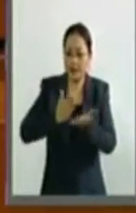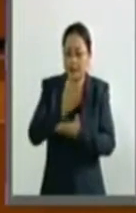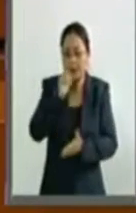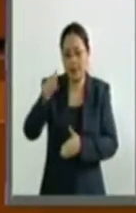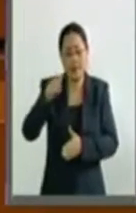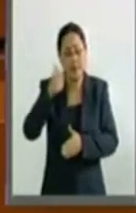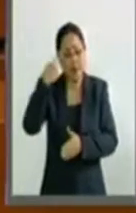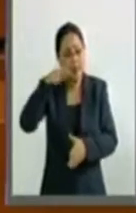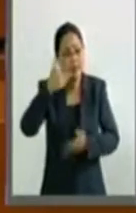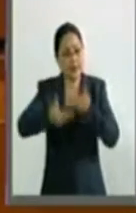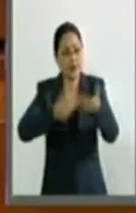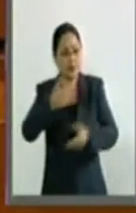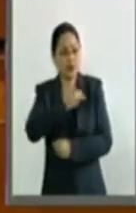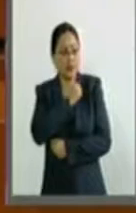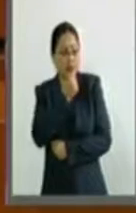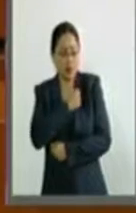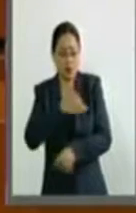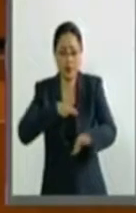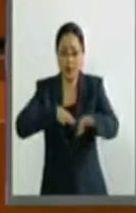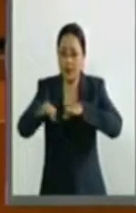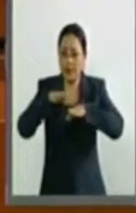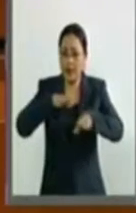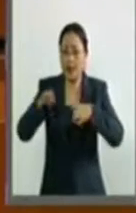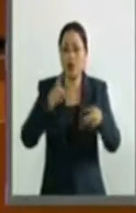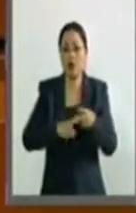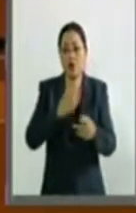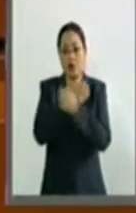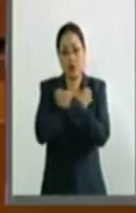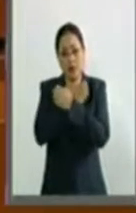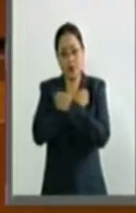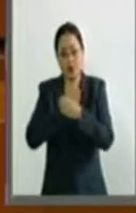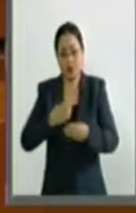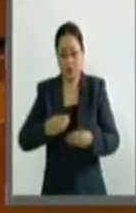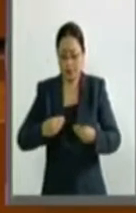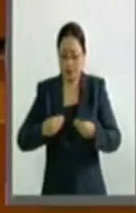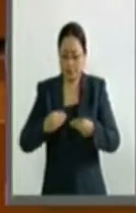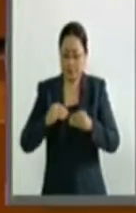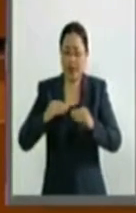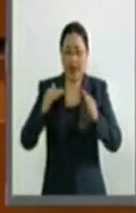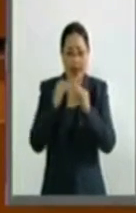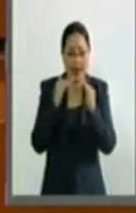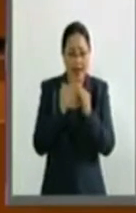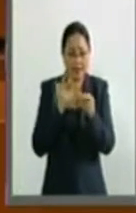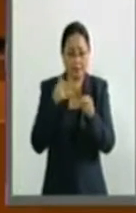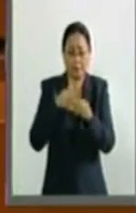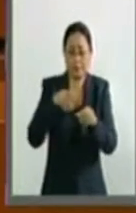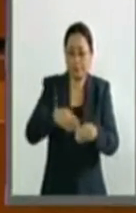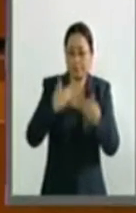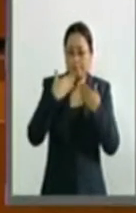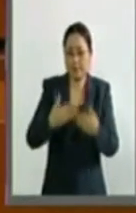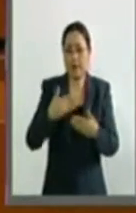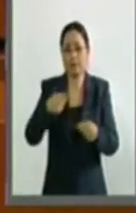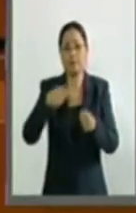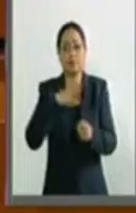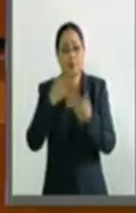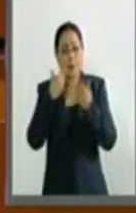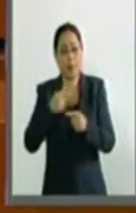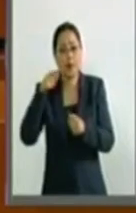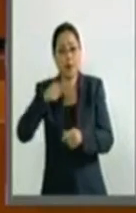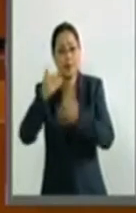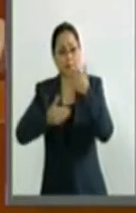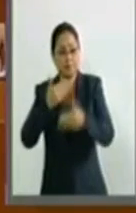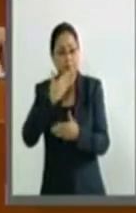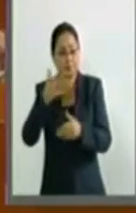servicios de salud, trabajo, educación, vivienda digna y en general carecen de los medios necesarios para su